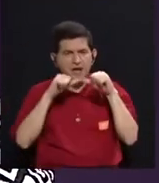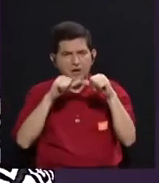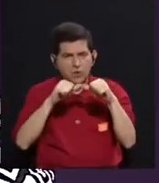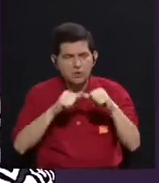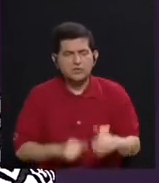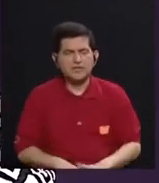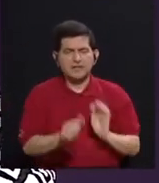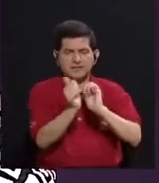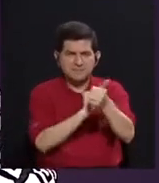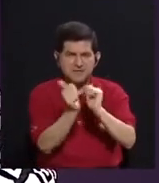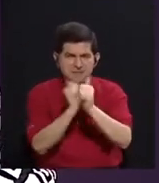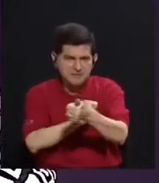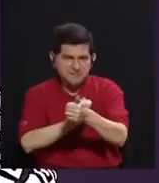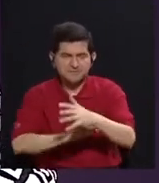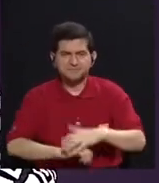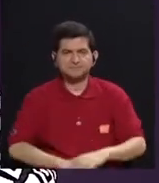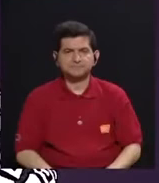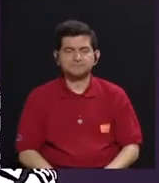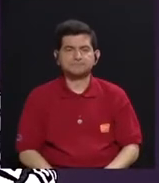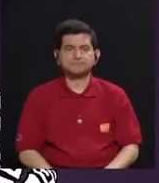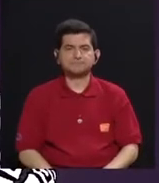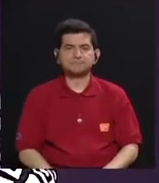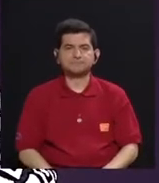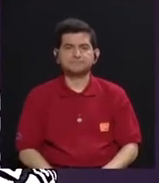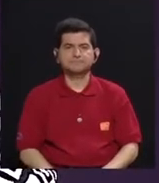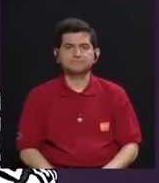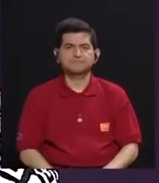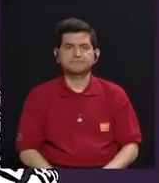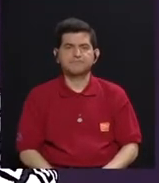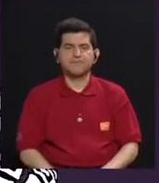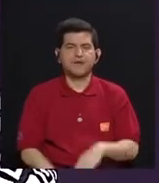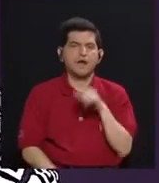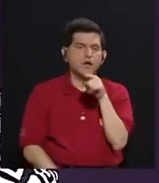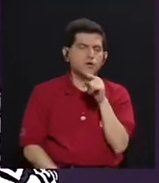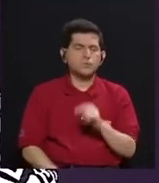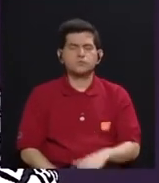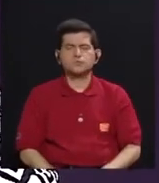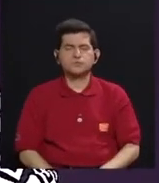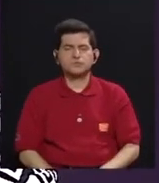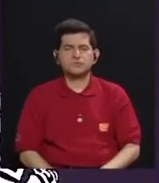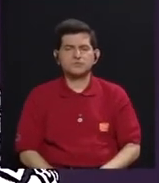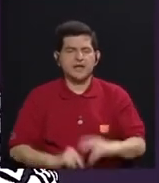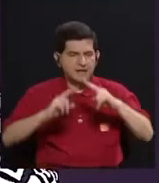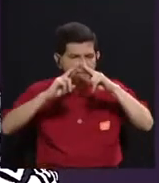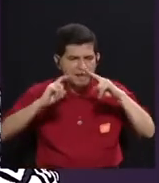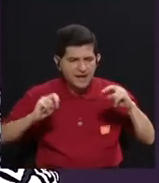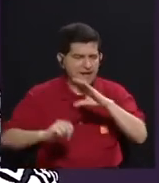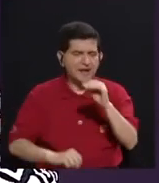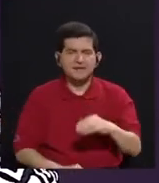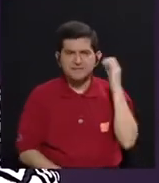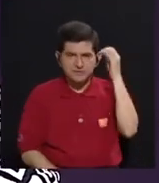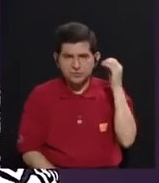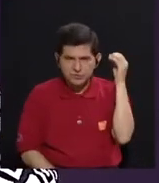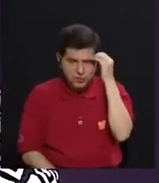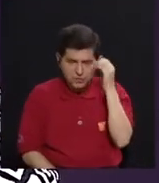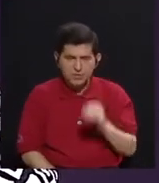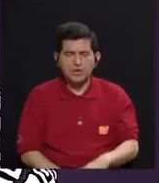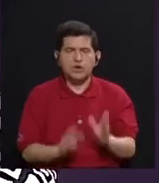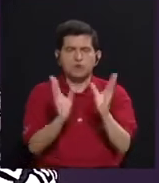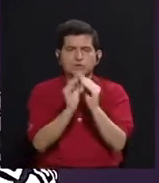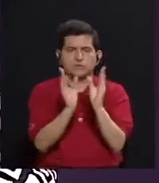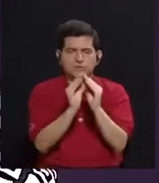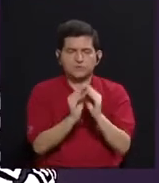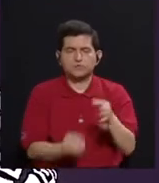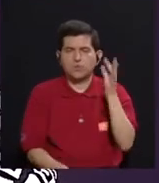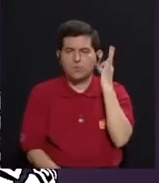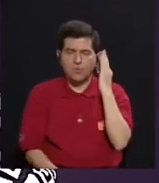transgresión. Marucia, ¿cuál es tu balance y tu apreciación acerca del Simposio de Mujeres